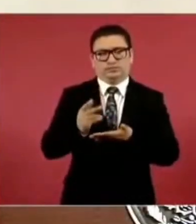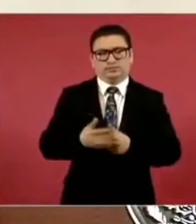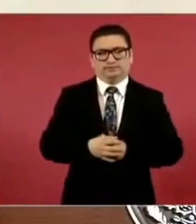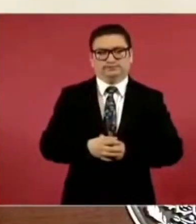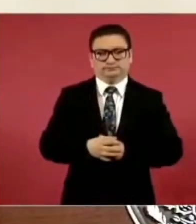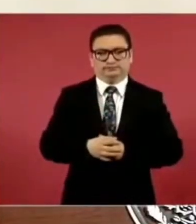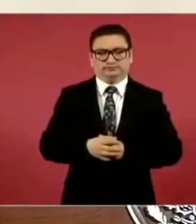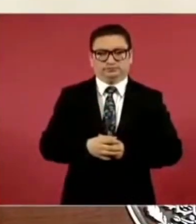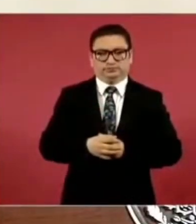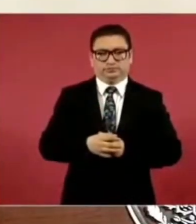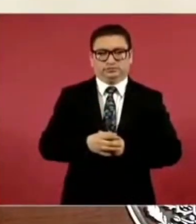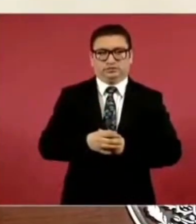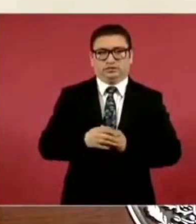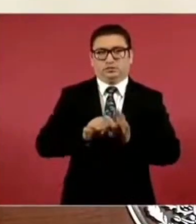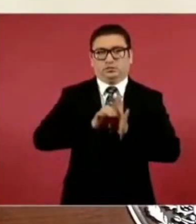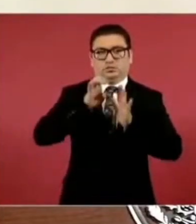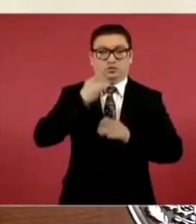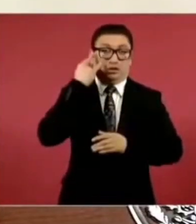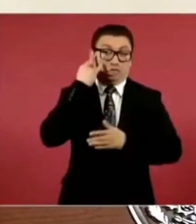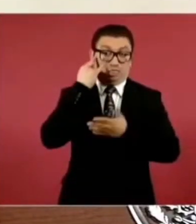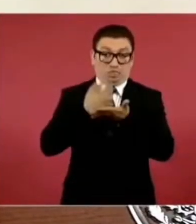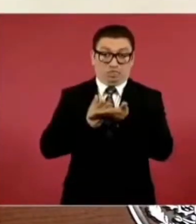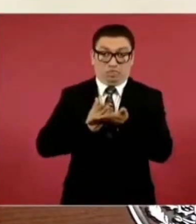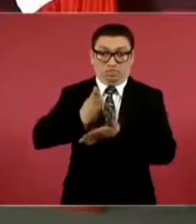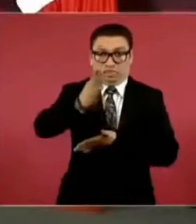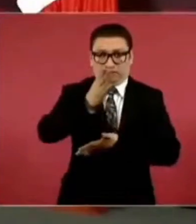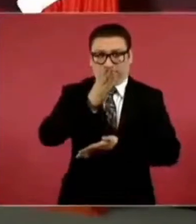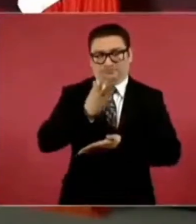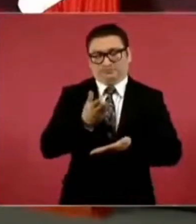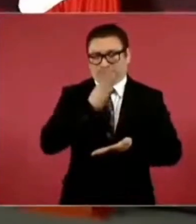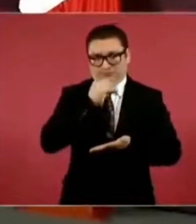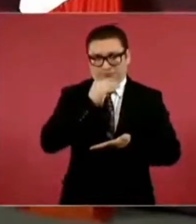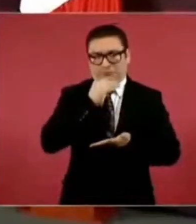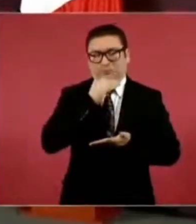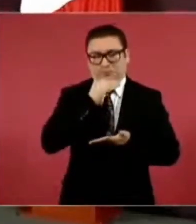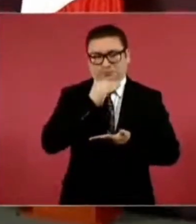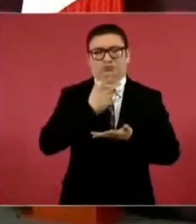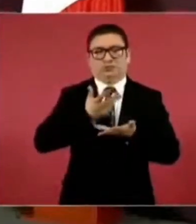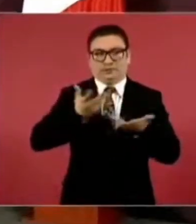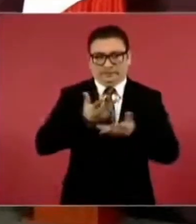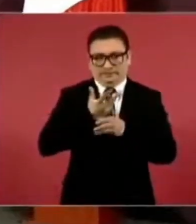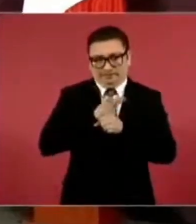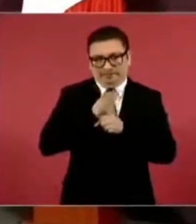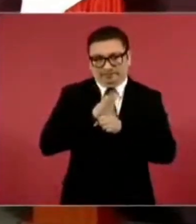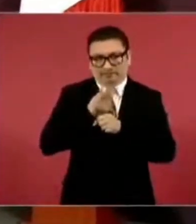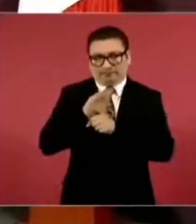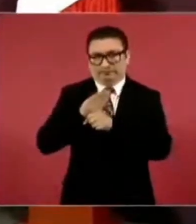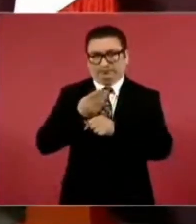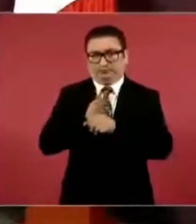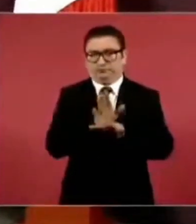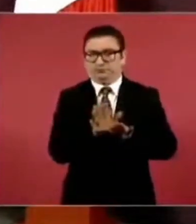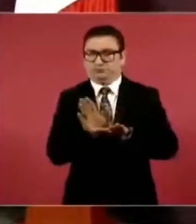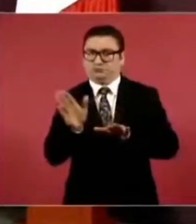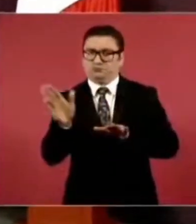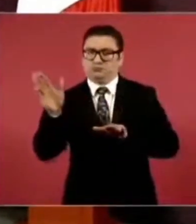en medio de Campeche se hizo un libramiento